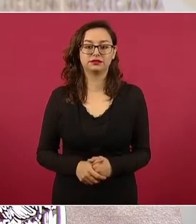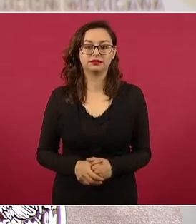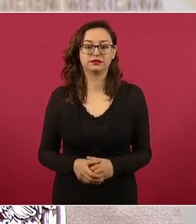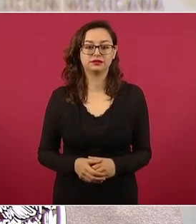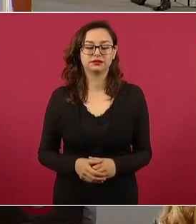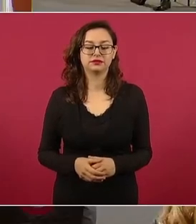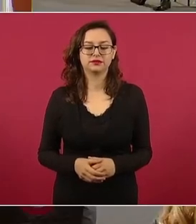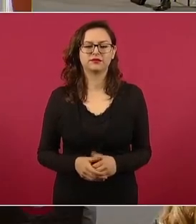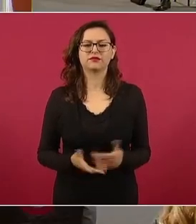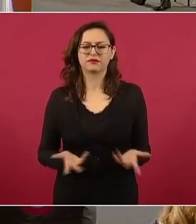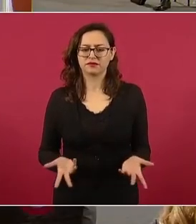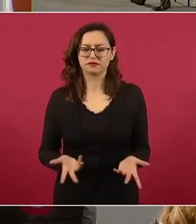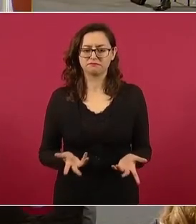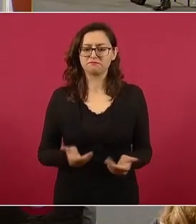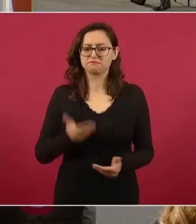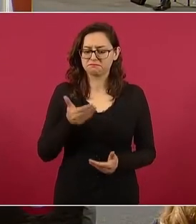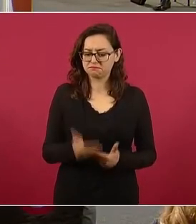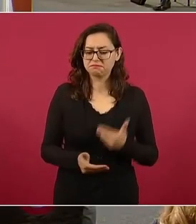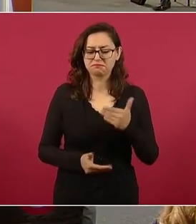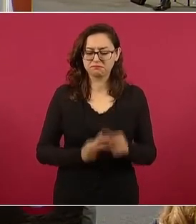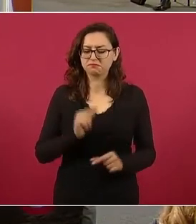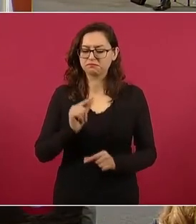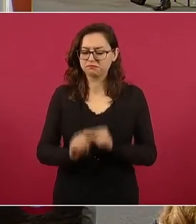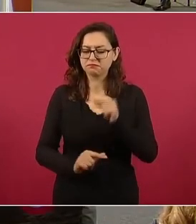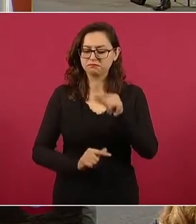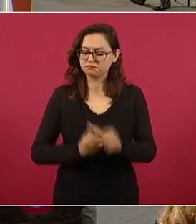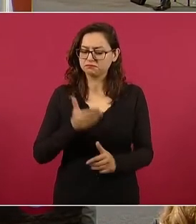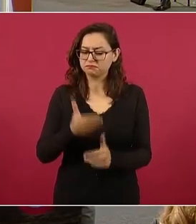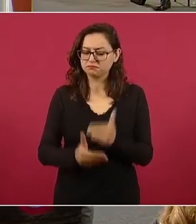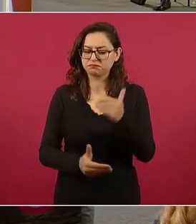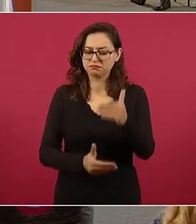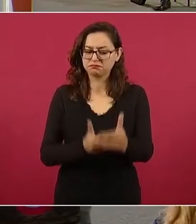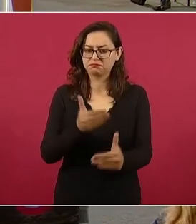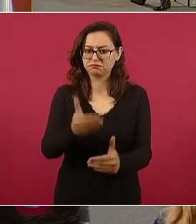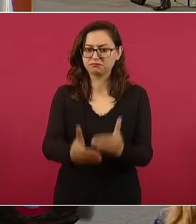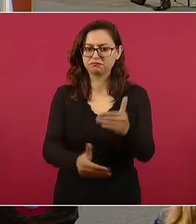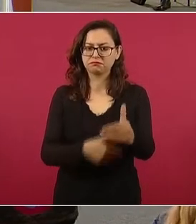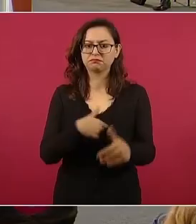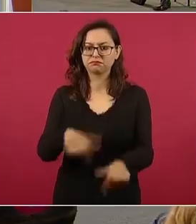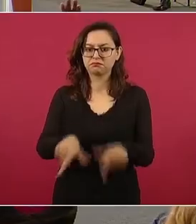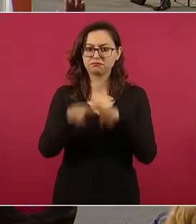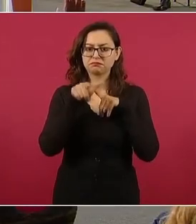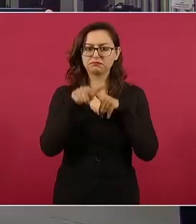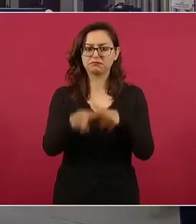Y vamos avanzando. Vamos a ir, vamos a seguir avanzando.